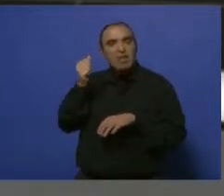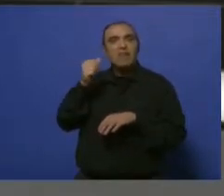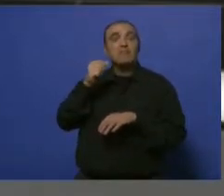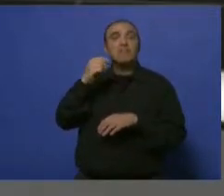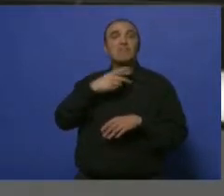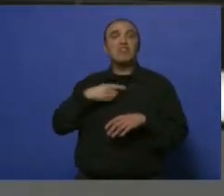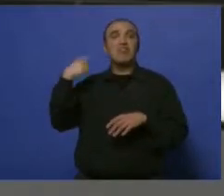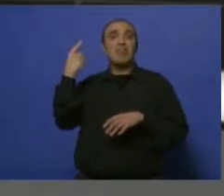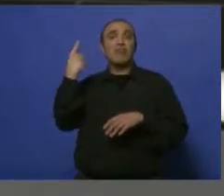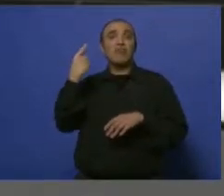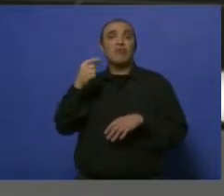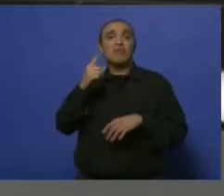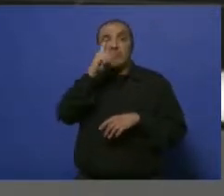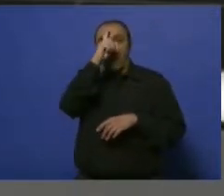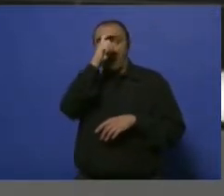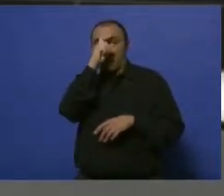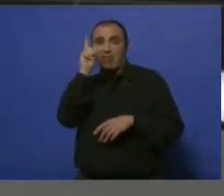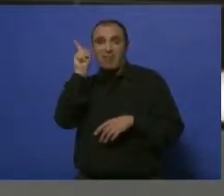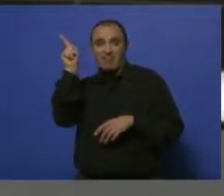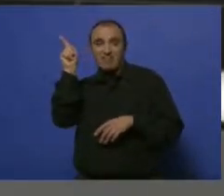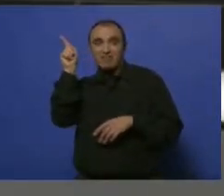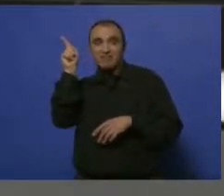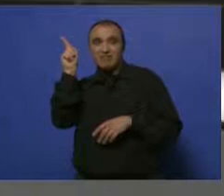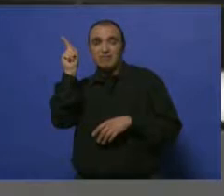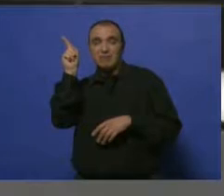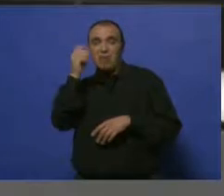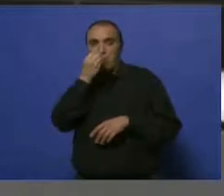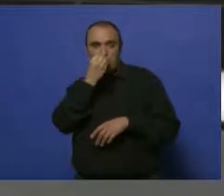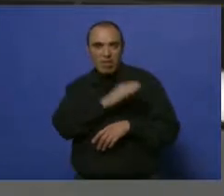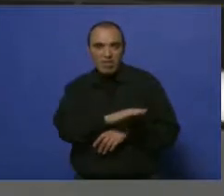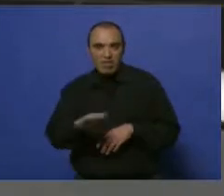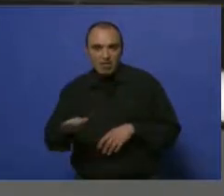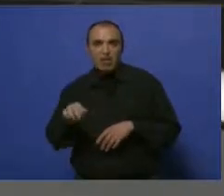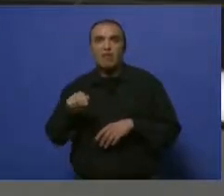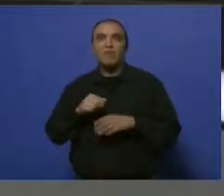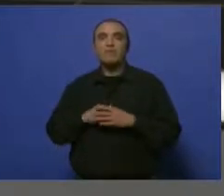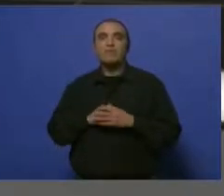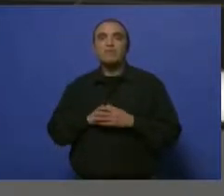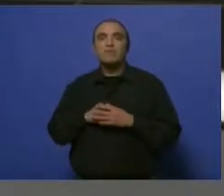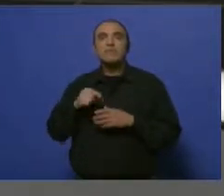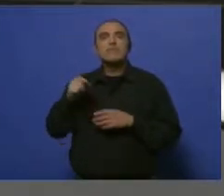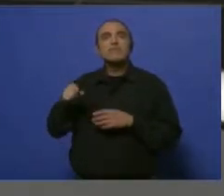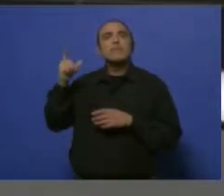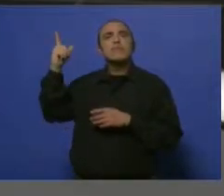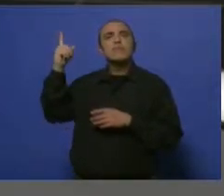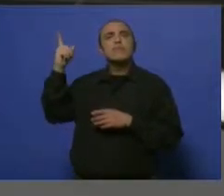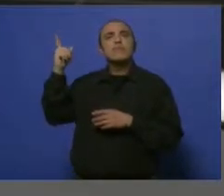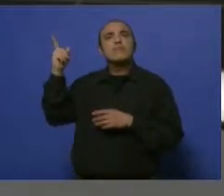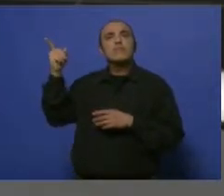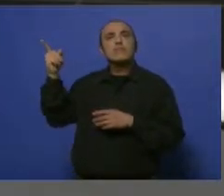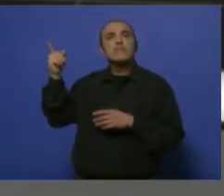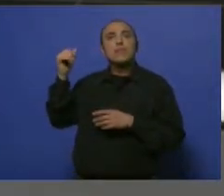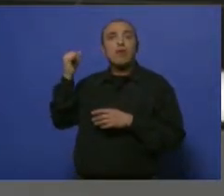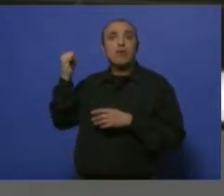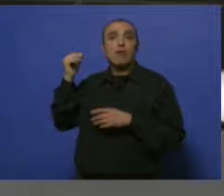nosotros, es la persona, la doctora asignada por el Ministerio de Salud, como vocera puede decirse o para tener la voz oficial